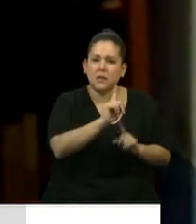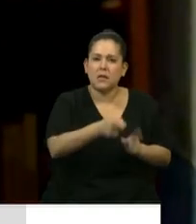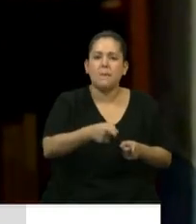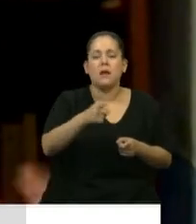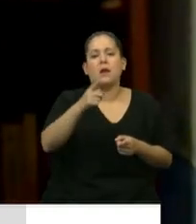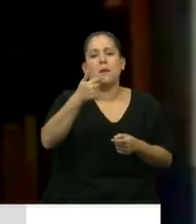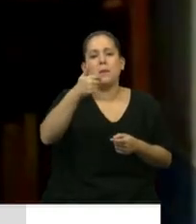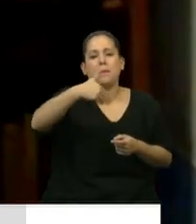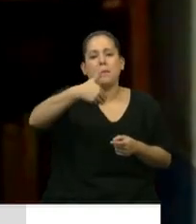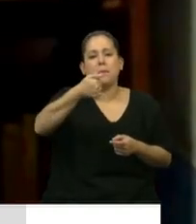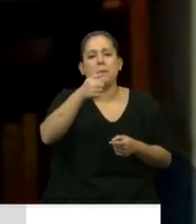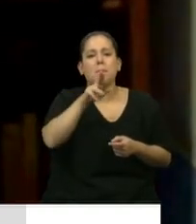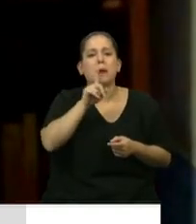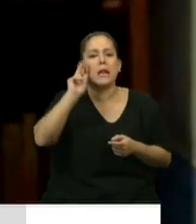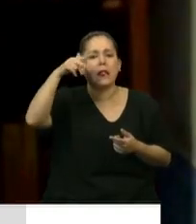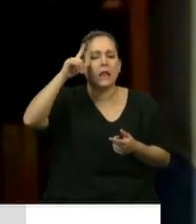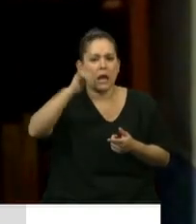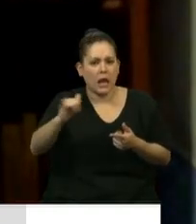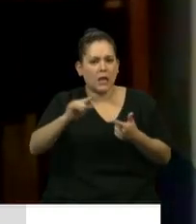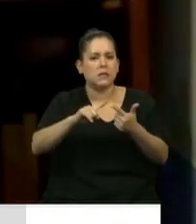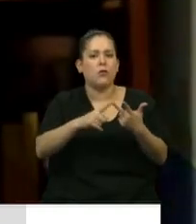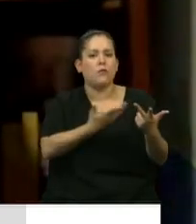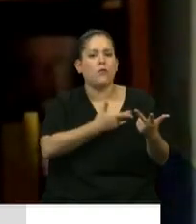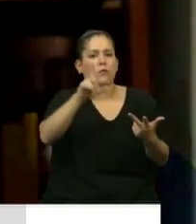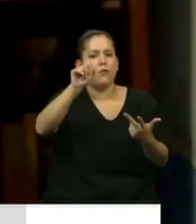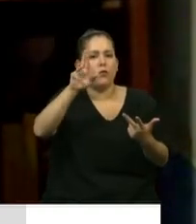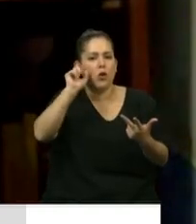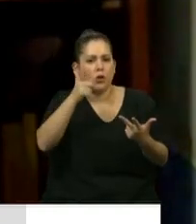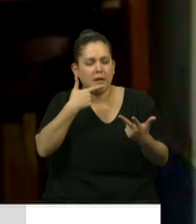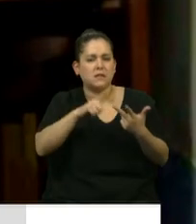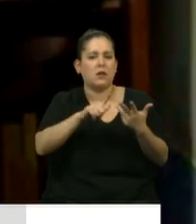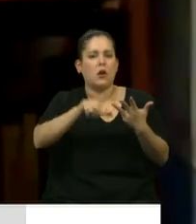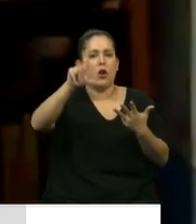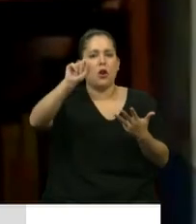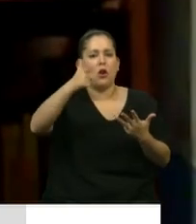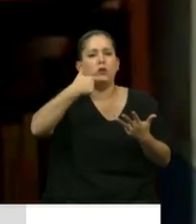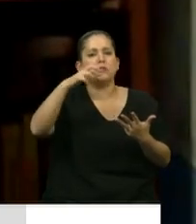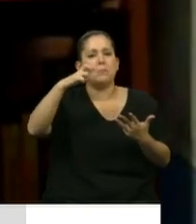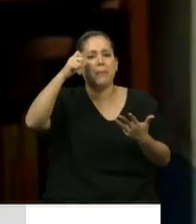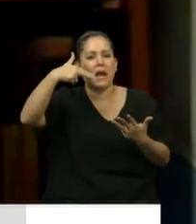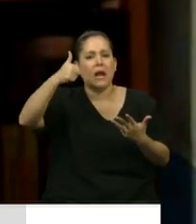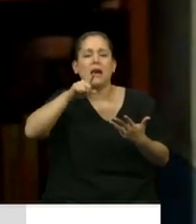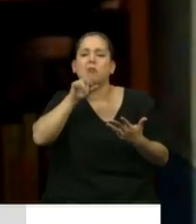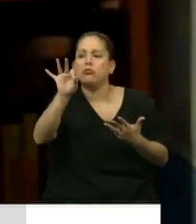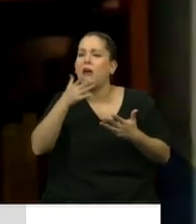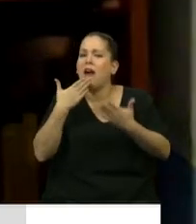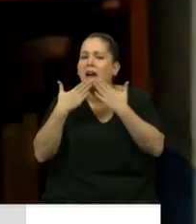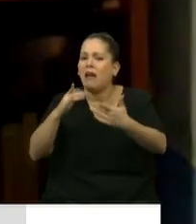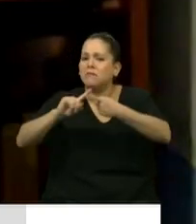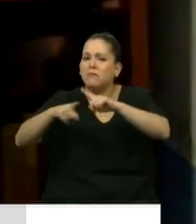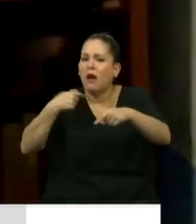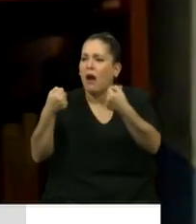Martínez, a Flavia Morales, a Danilo Flores, a Silvia Lospenato, que hemos logrado los consensos para poder